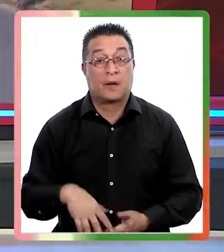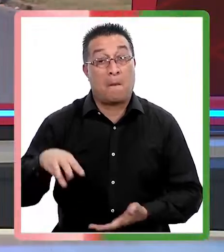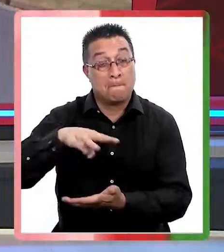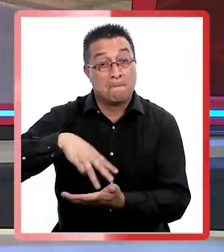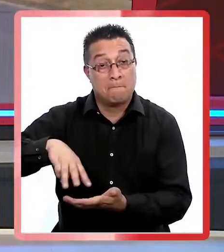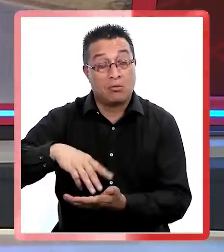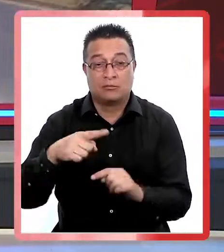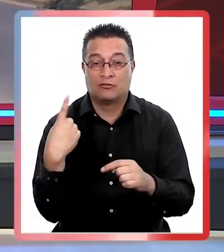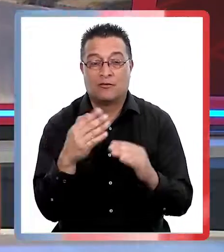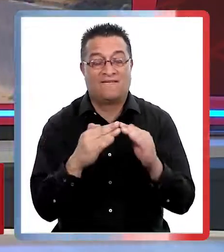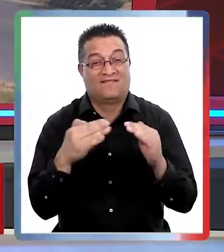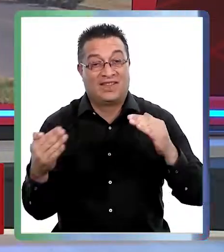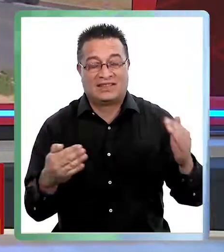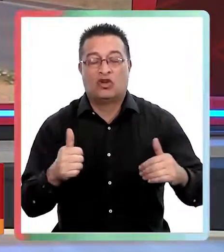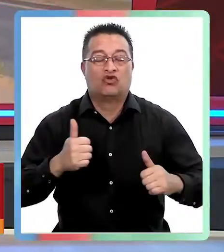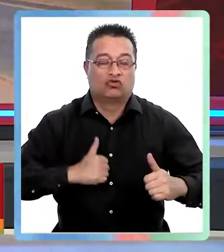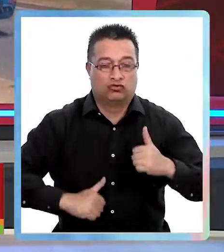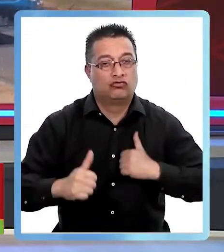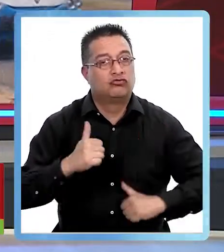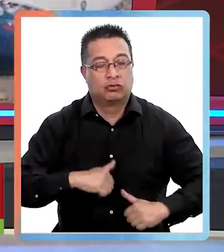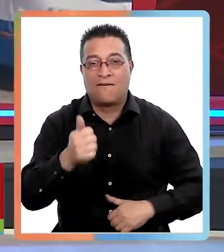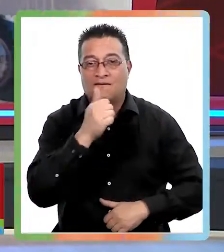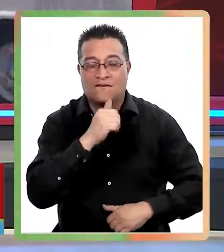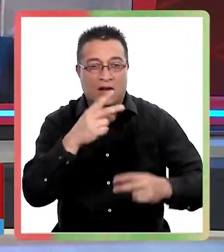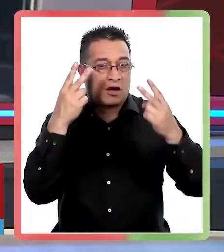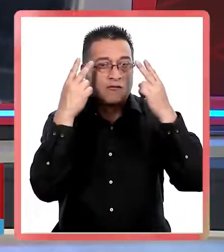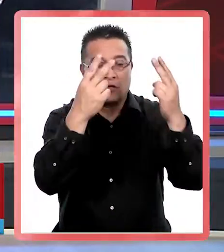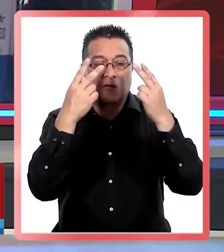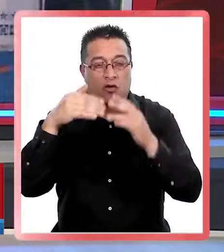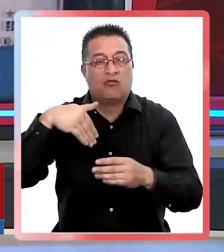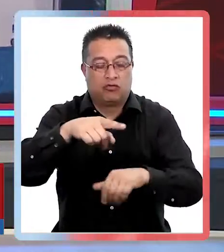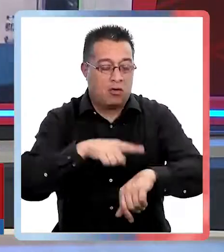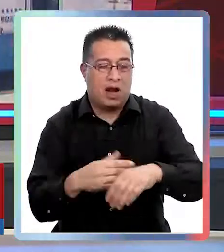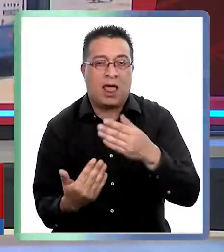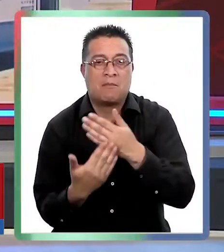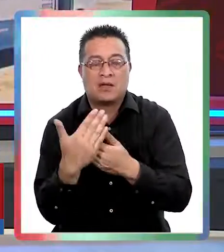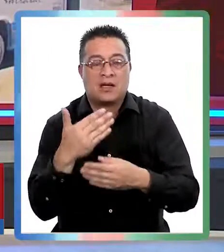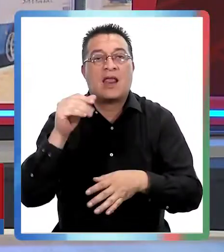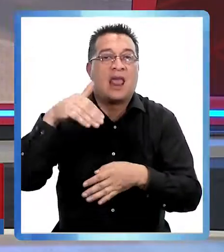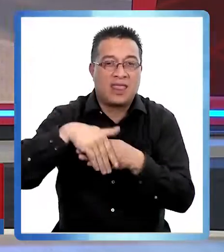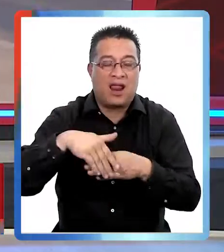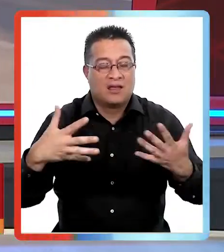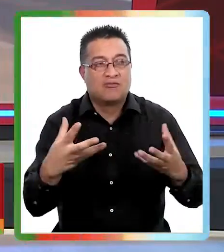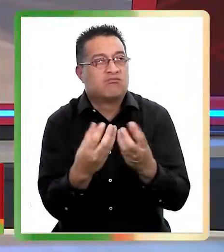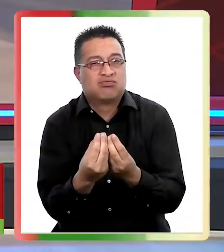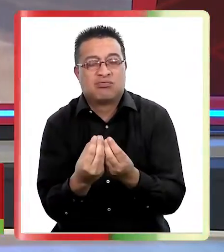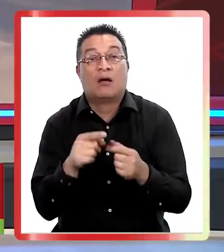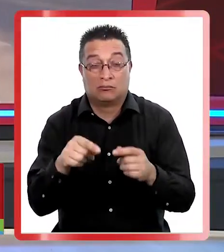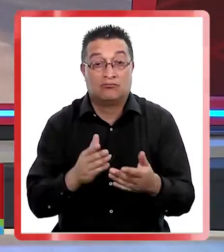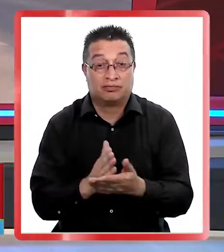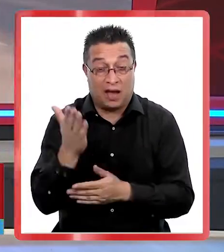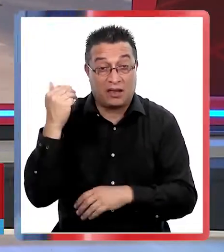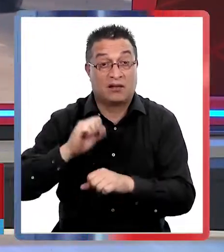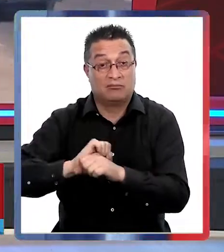En el Maule, los vecinos siguen sufriendo por la falta de locomoción colectiva en horario punta. Y es un problema que se arrastra desde